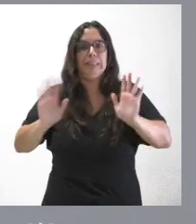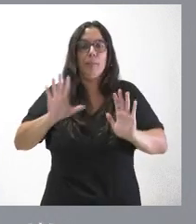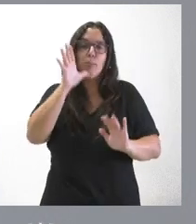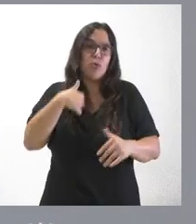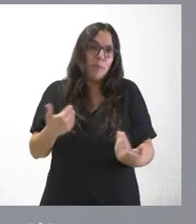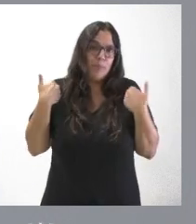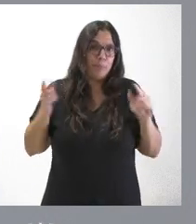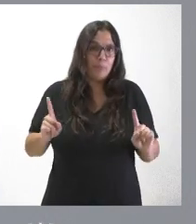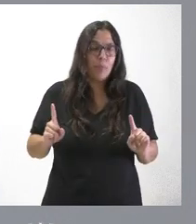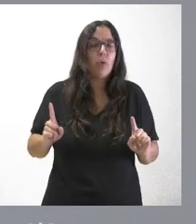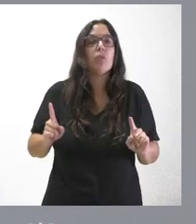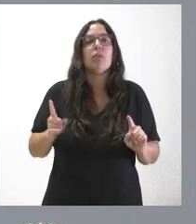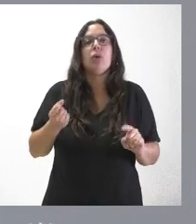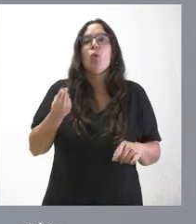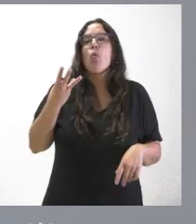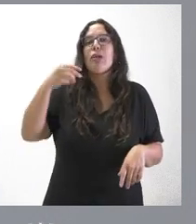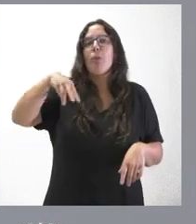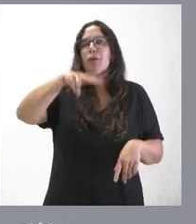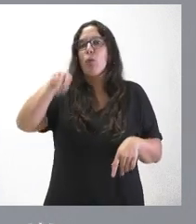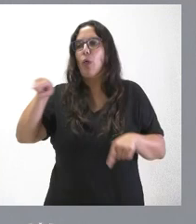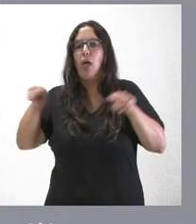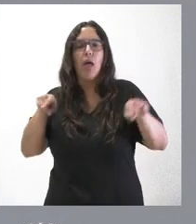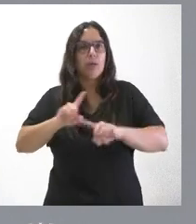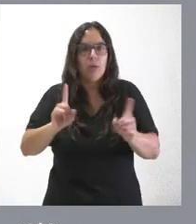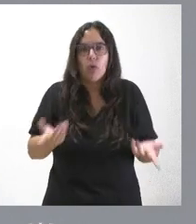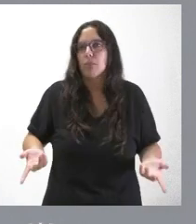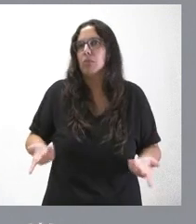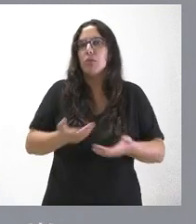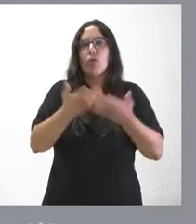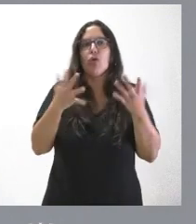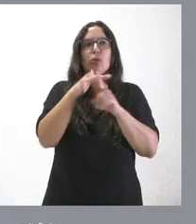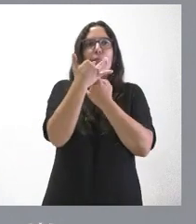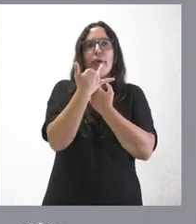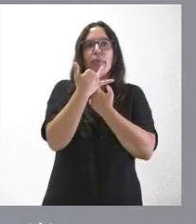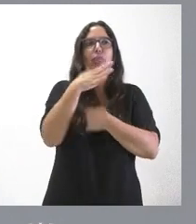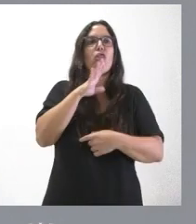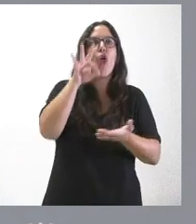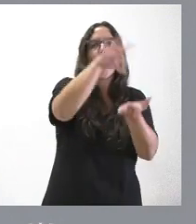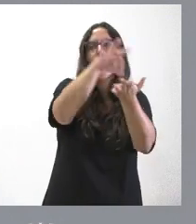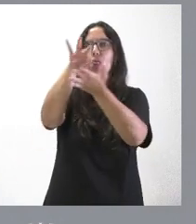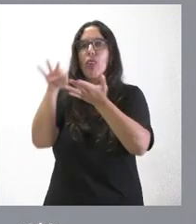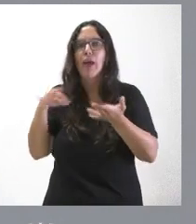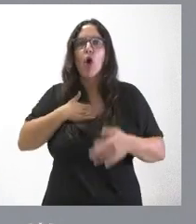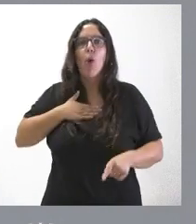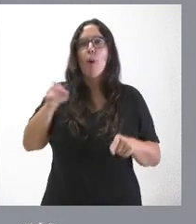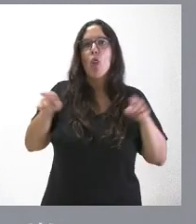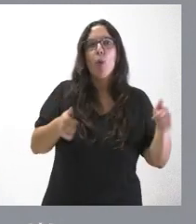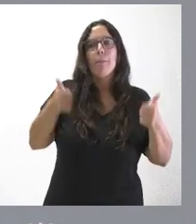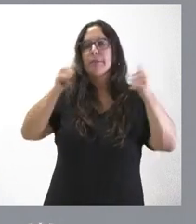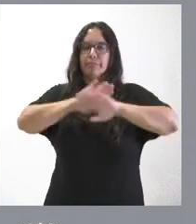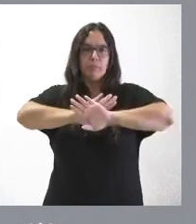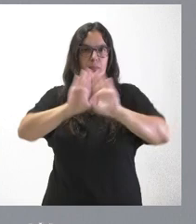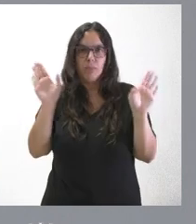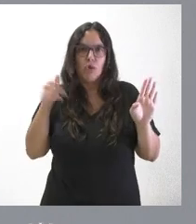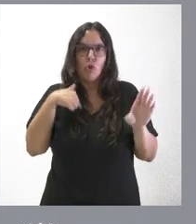competencia de cuántos metros tiene una sede ni las circunstancias de la ubicación ni si es más cómodo o menos cómodo su acceso.